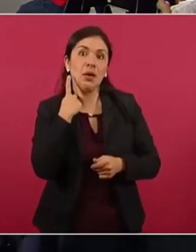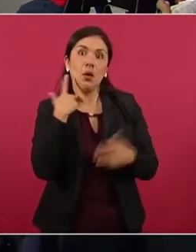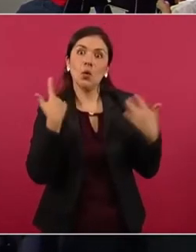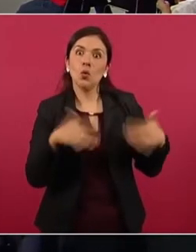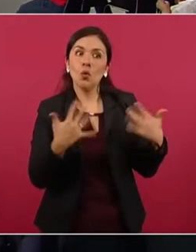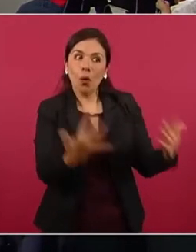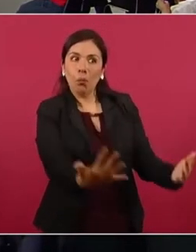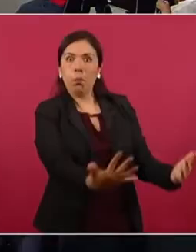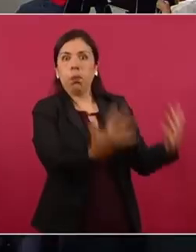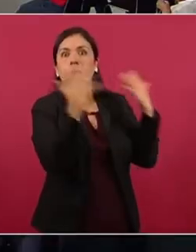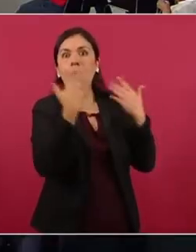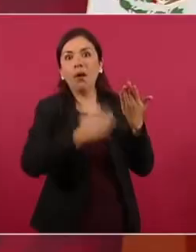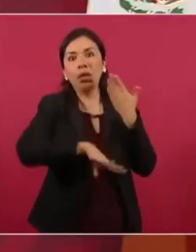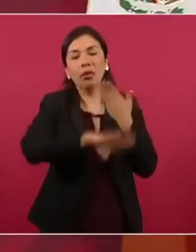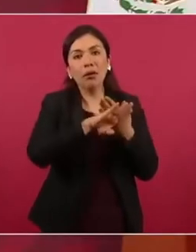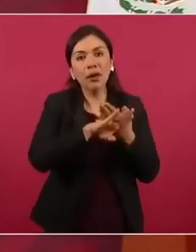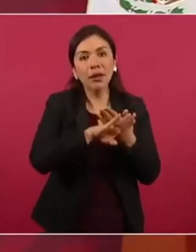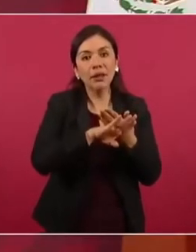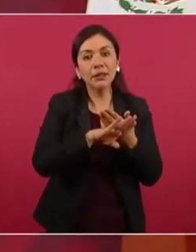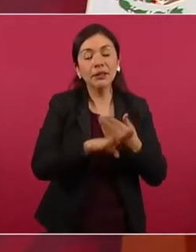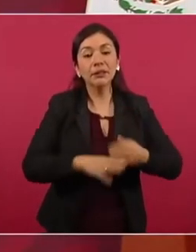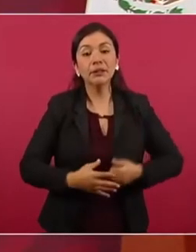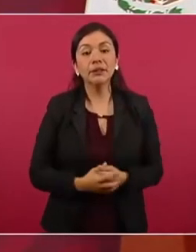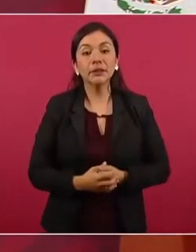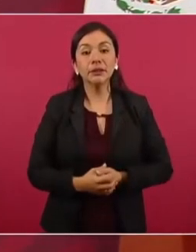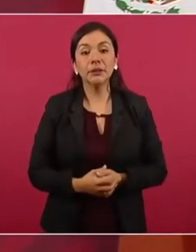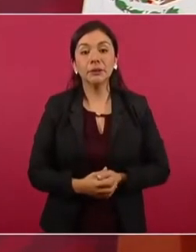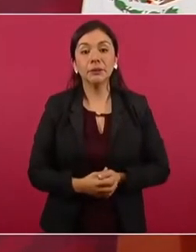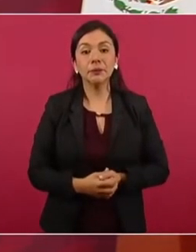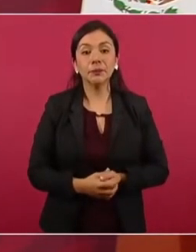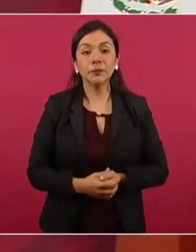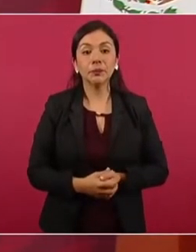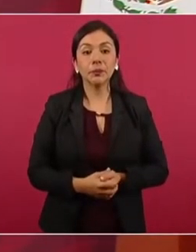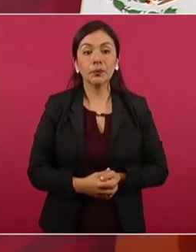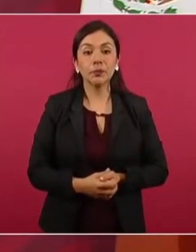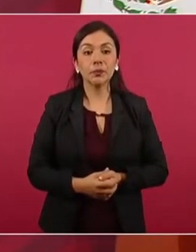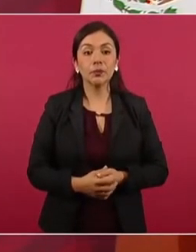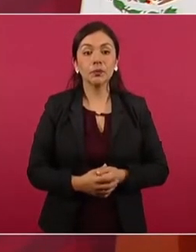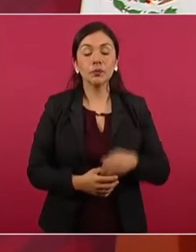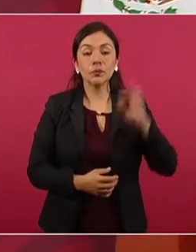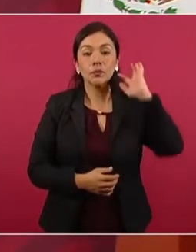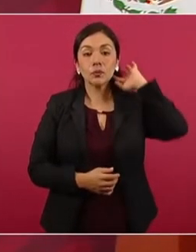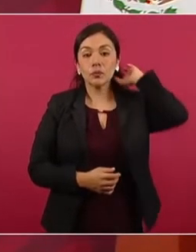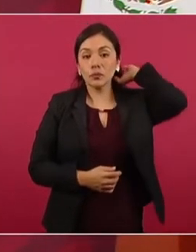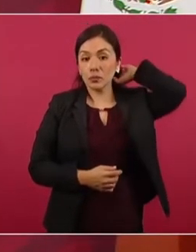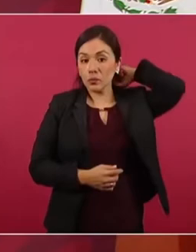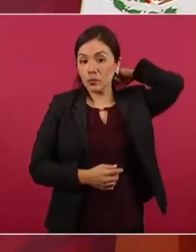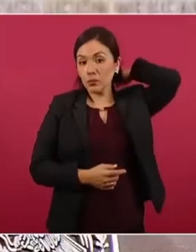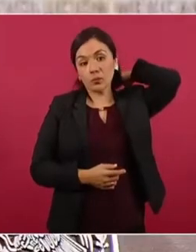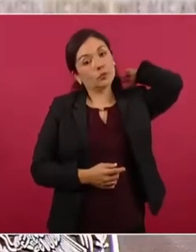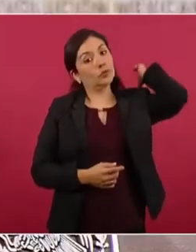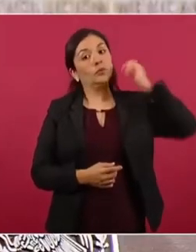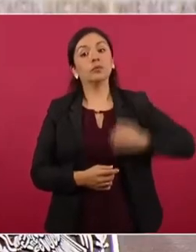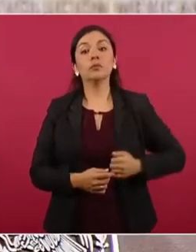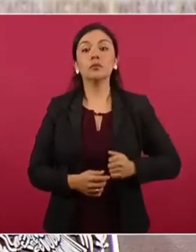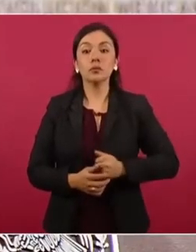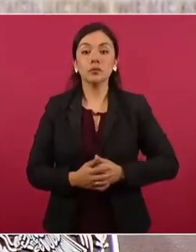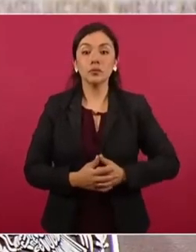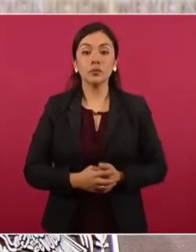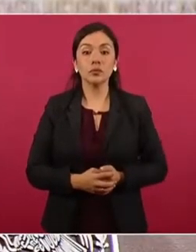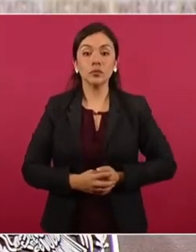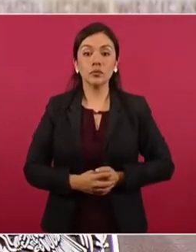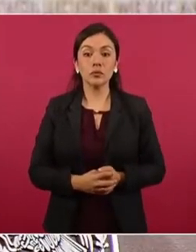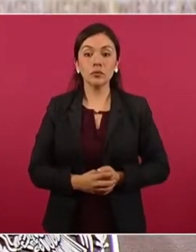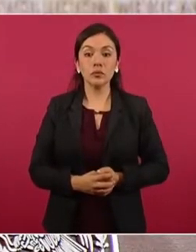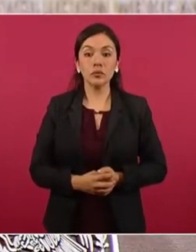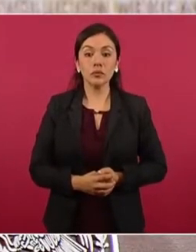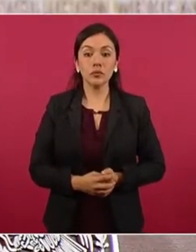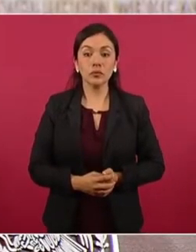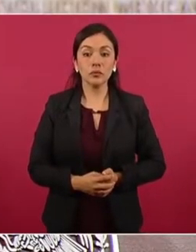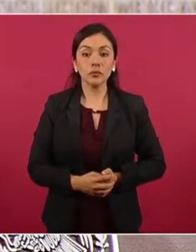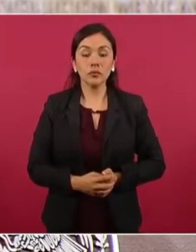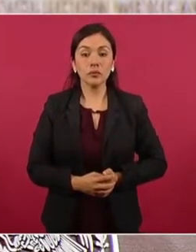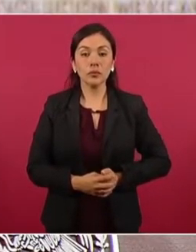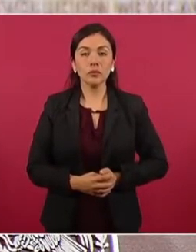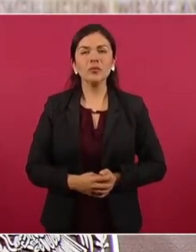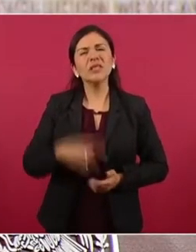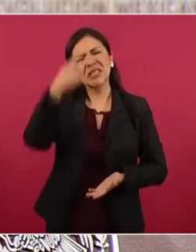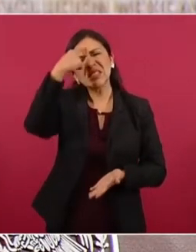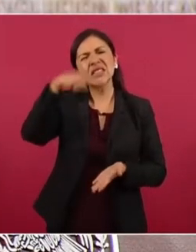creo